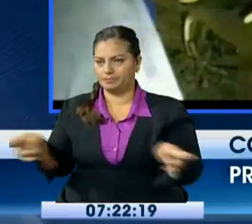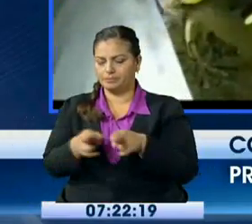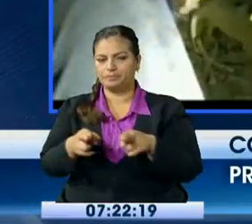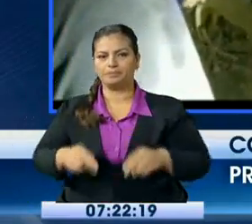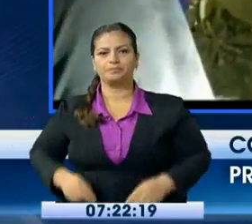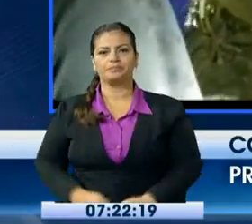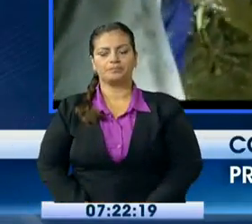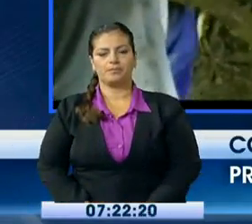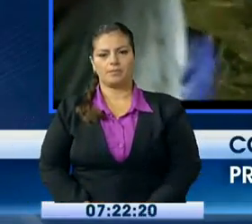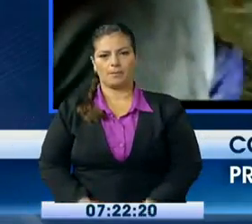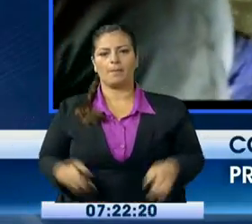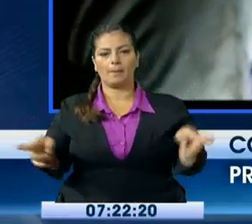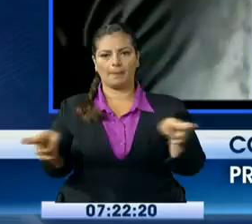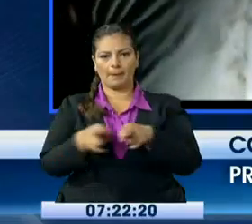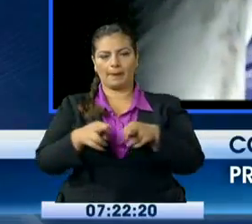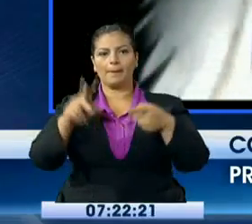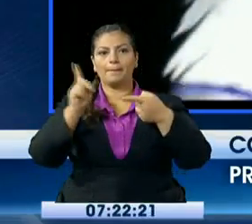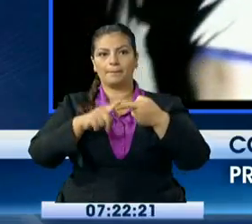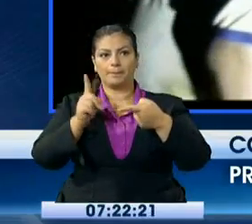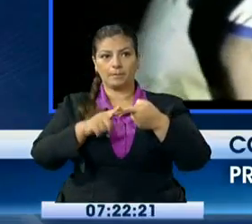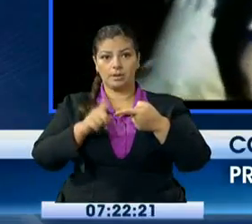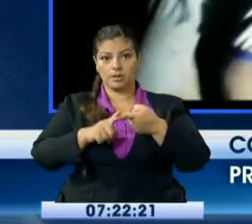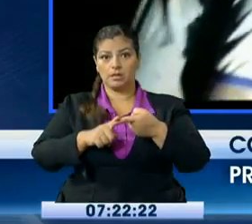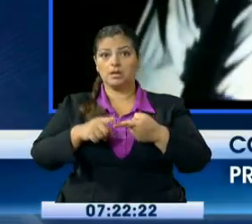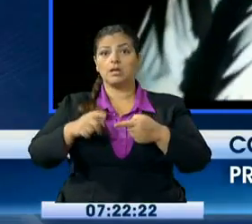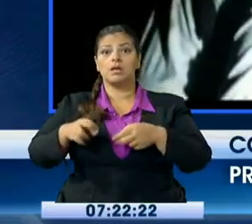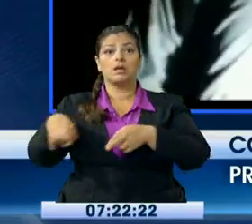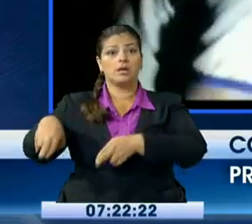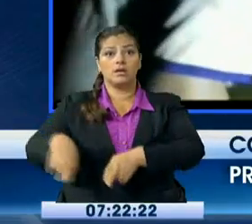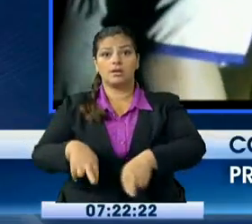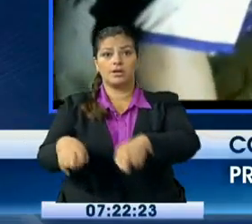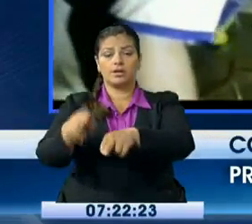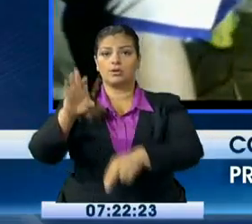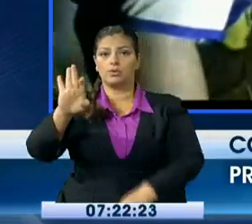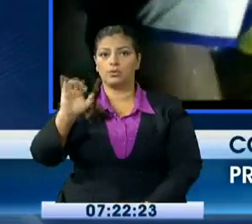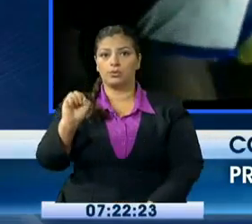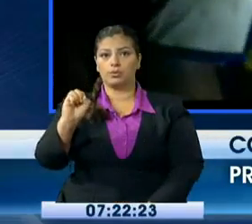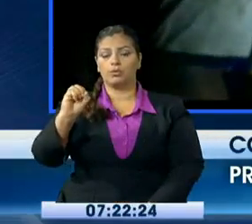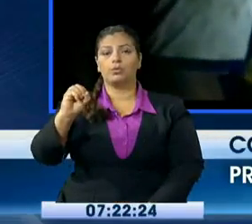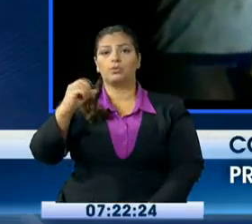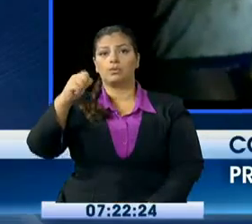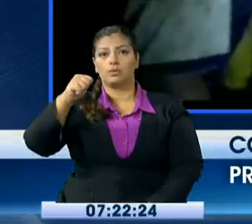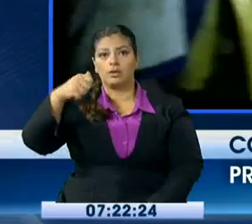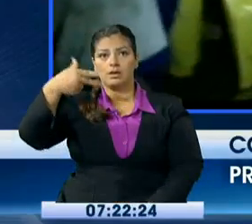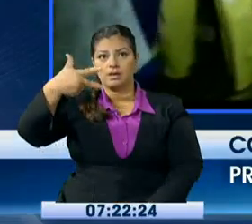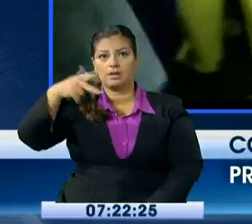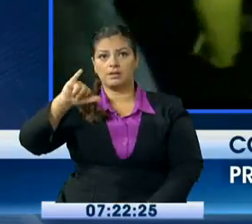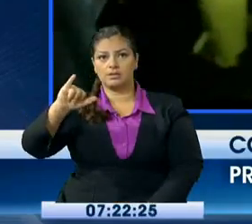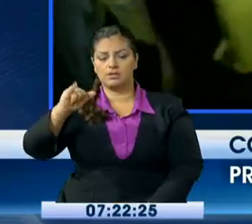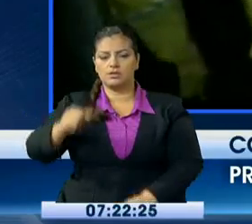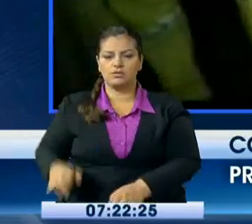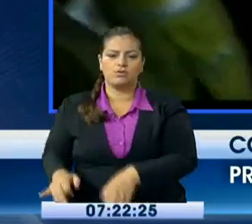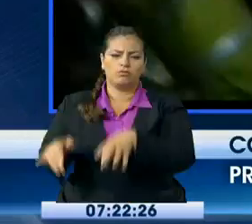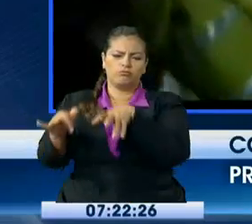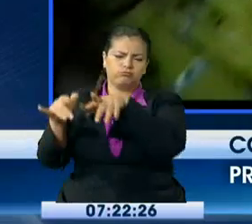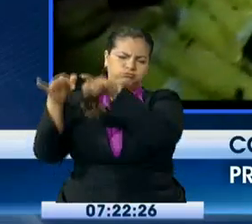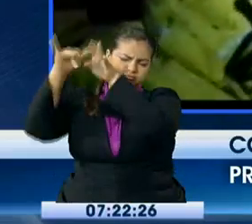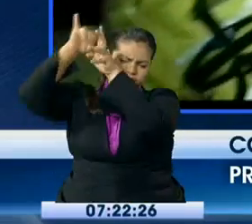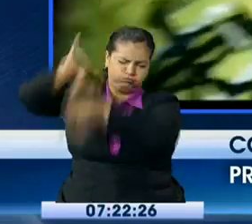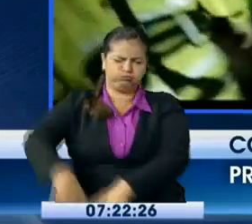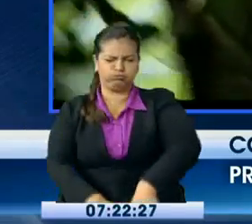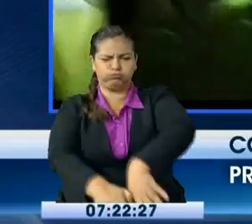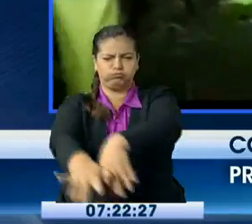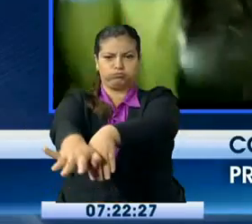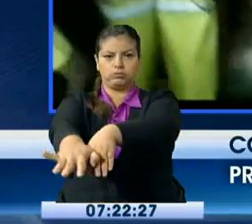dijiste, y también del Toachi, un poco más abajo. Cerrada la vía a Santo Domingo. Permíteme más o menos hacer un desglose